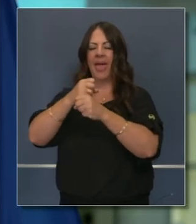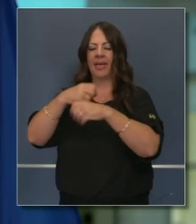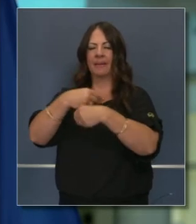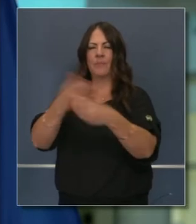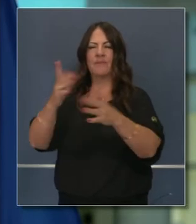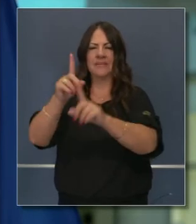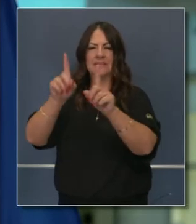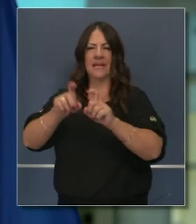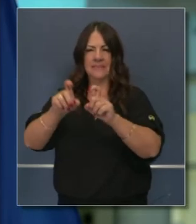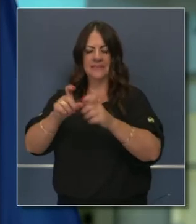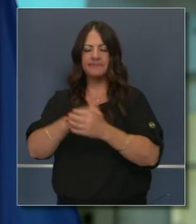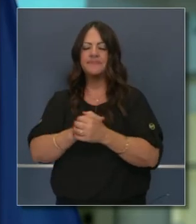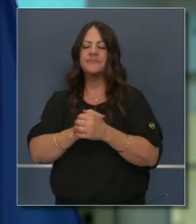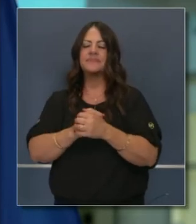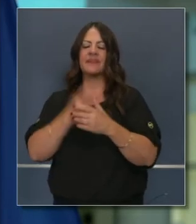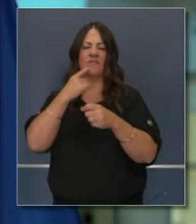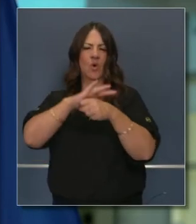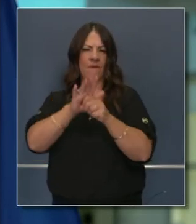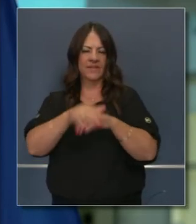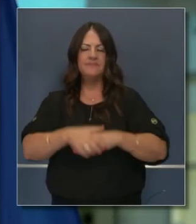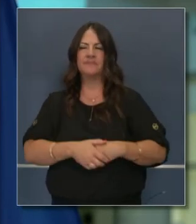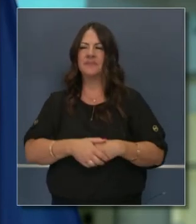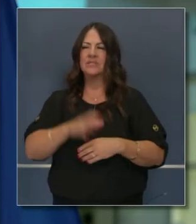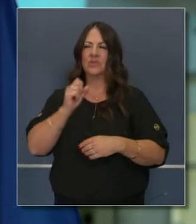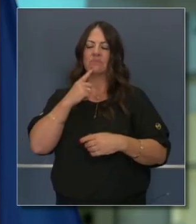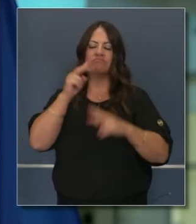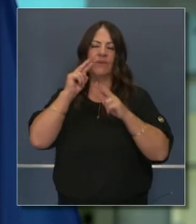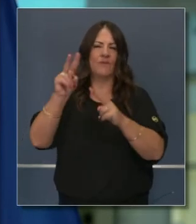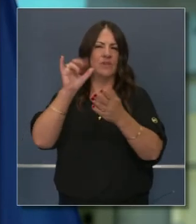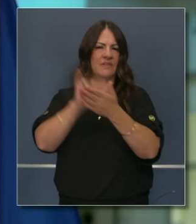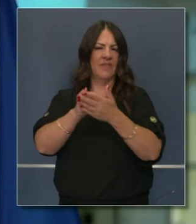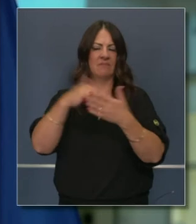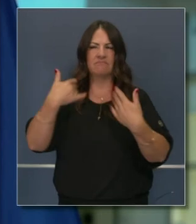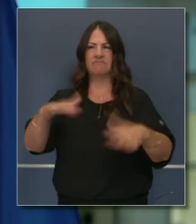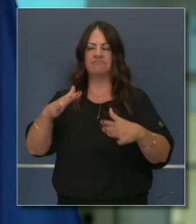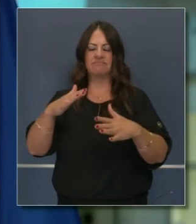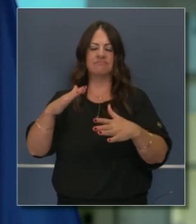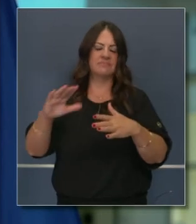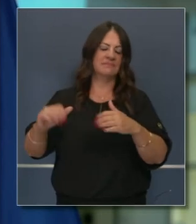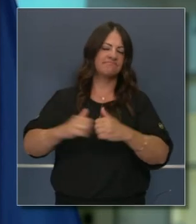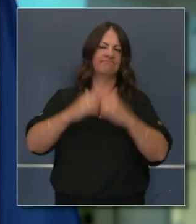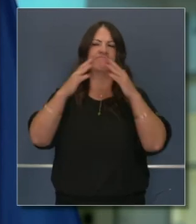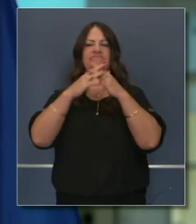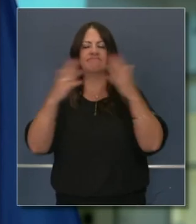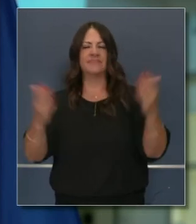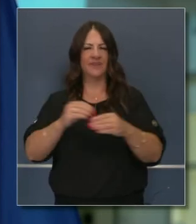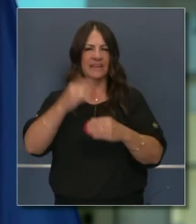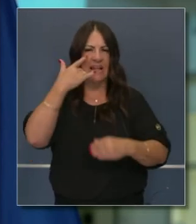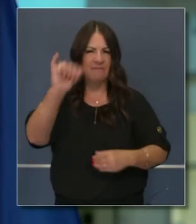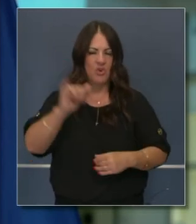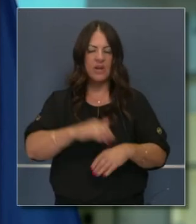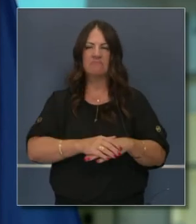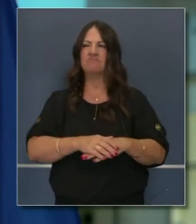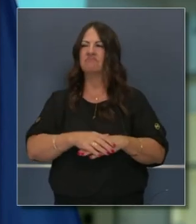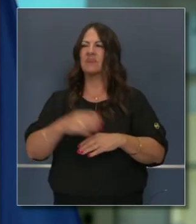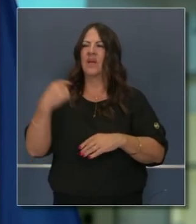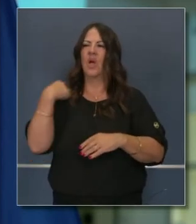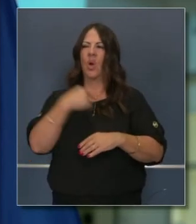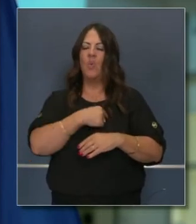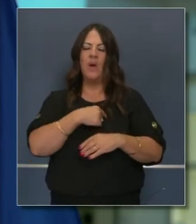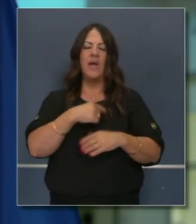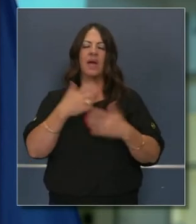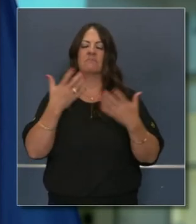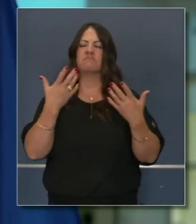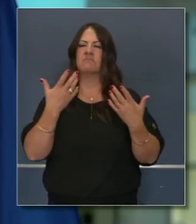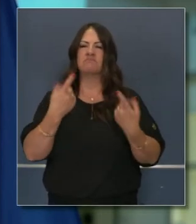trabajo que se está haciendo en una de las industrias más amplias que hay en el Estado de California y cómo estamos